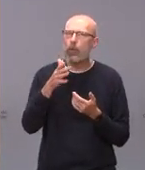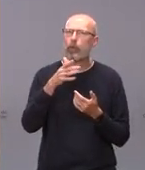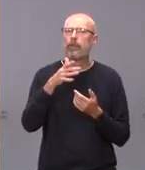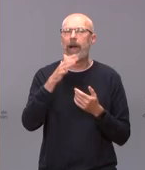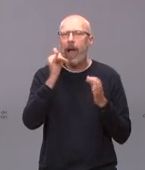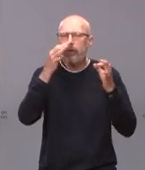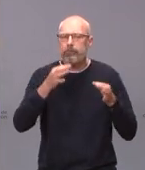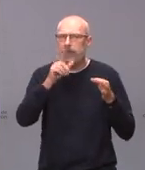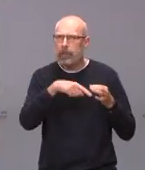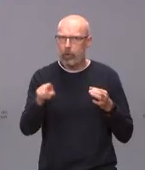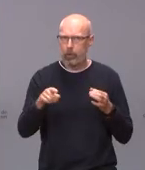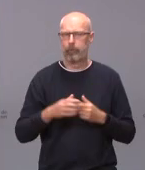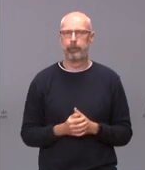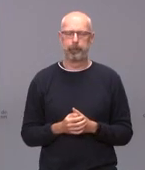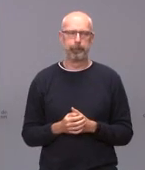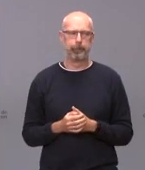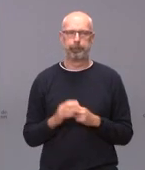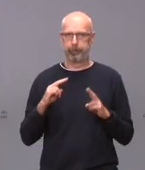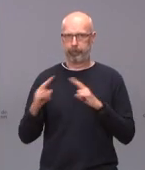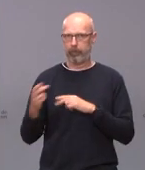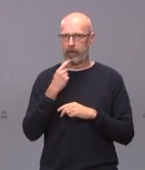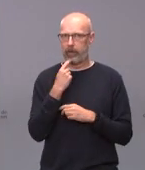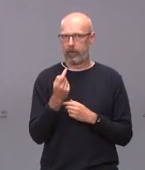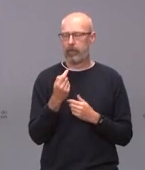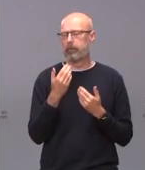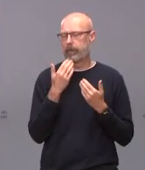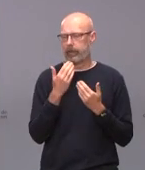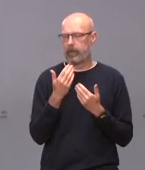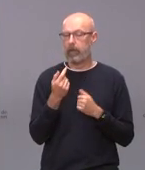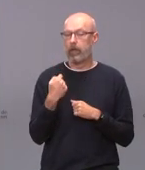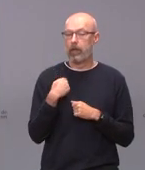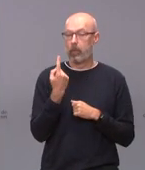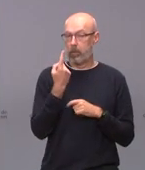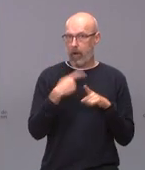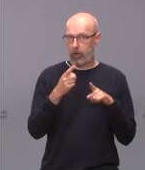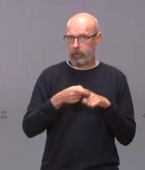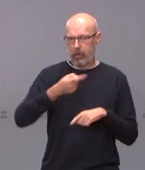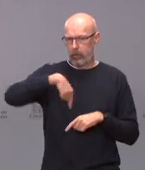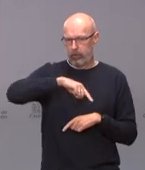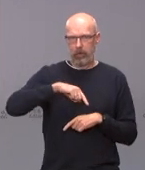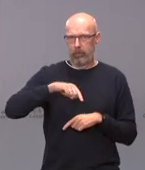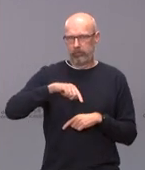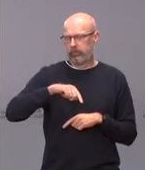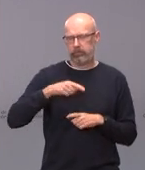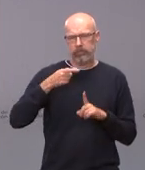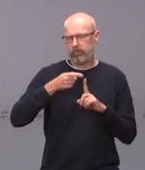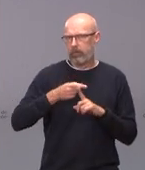Bien, hay una cosa a la nosotros hacemos muchísima referencia y yo creo que de la que hemos hablado desde